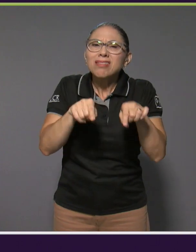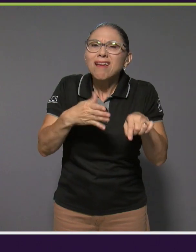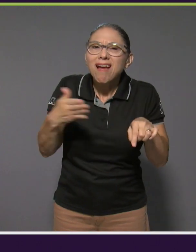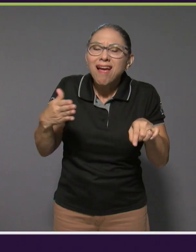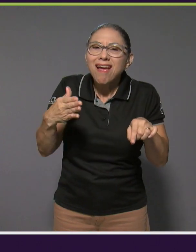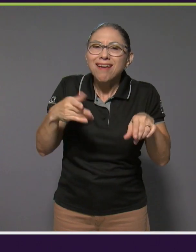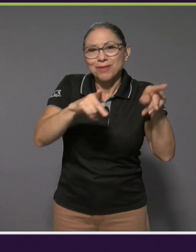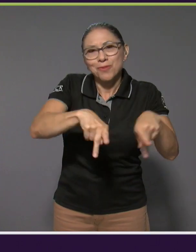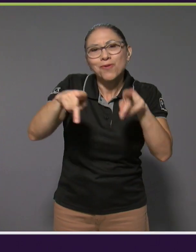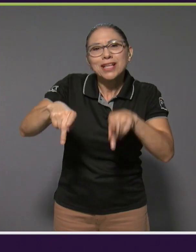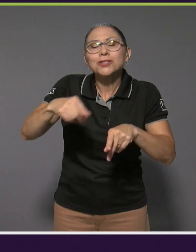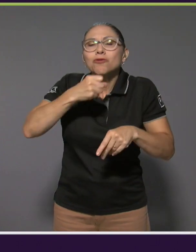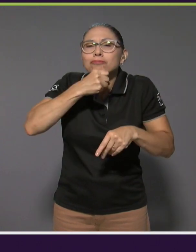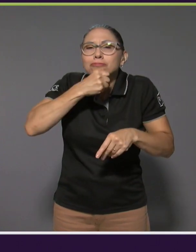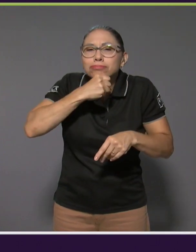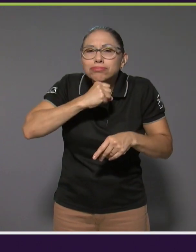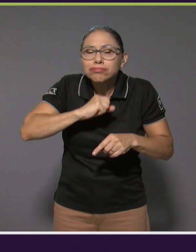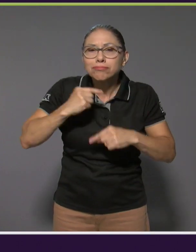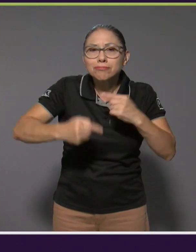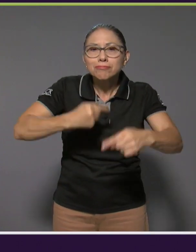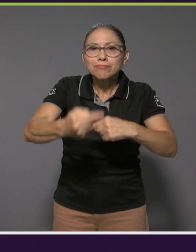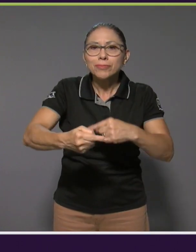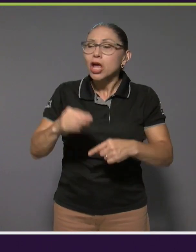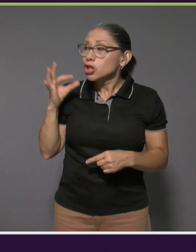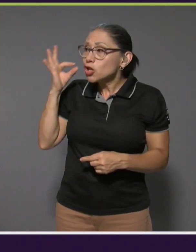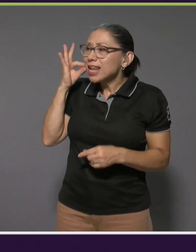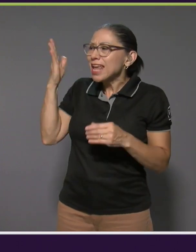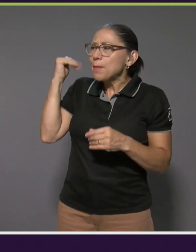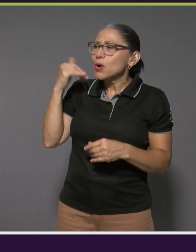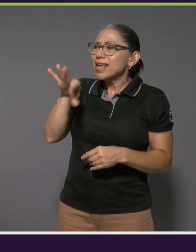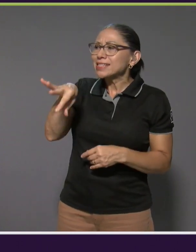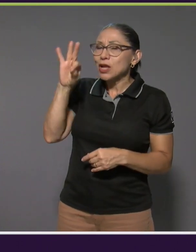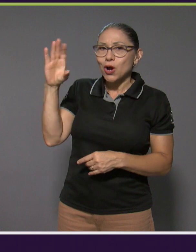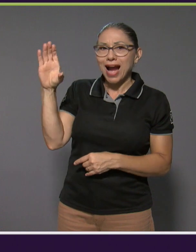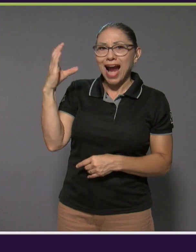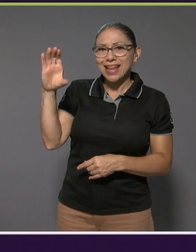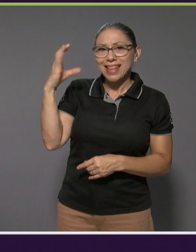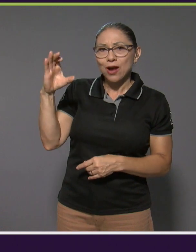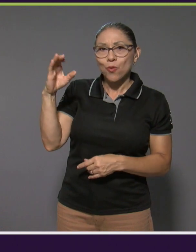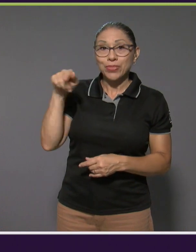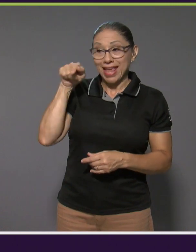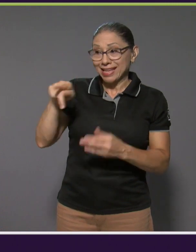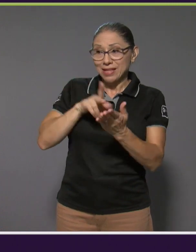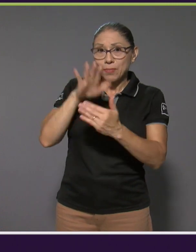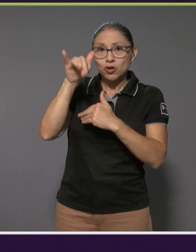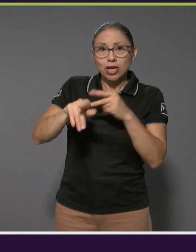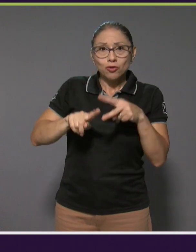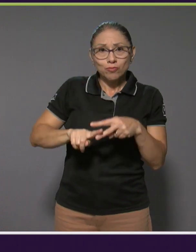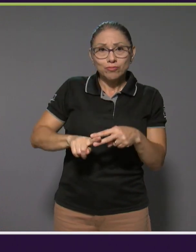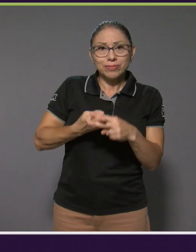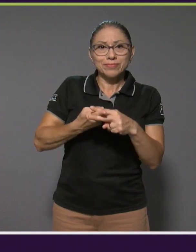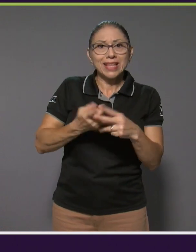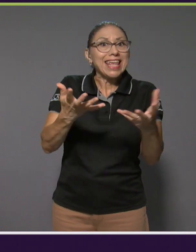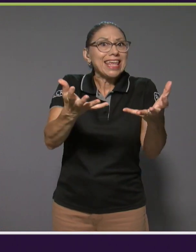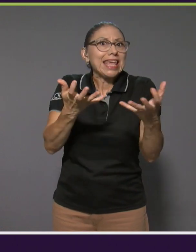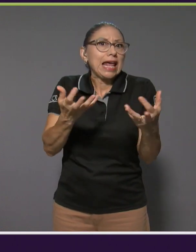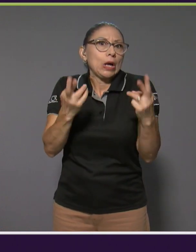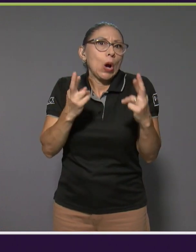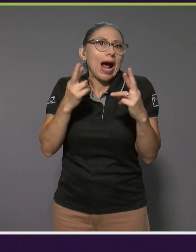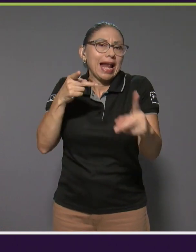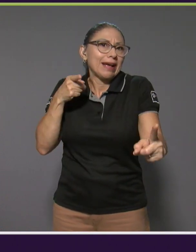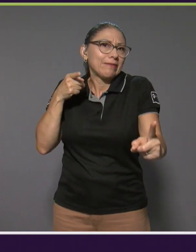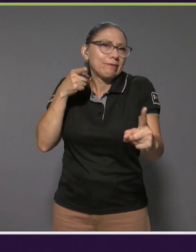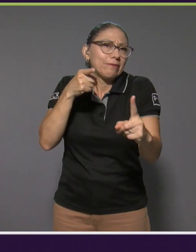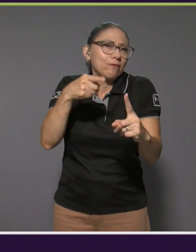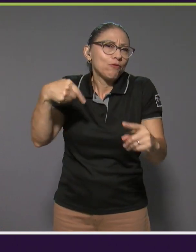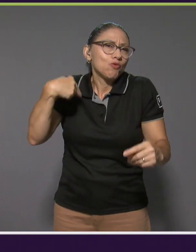Y doña Ligia, ¿por qué se eligió Cartago? Porque es un proyecto piloto que busca que en el futuro, ojalá, en todas